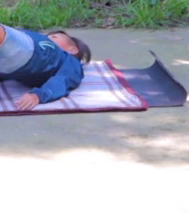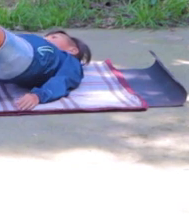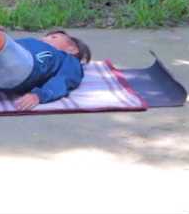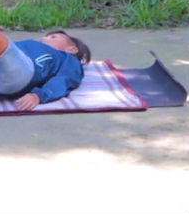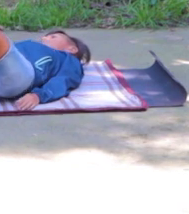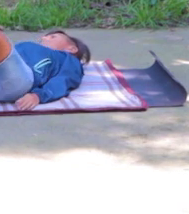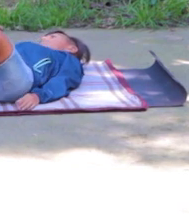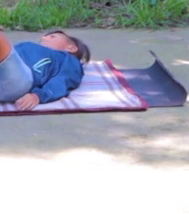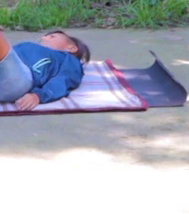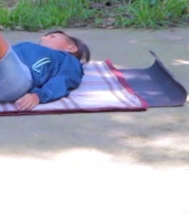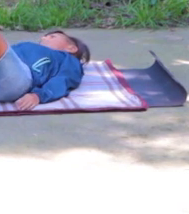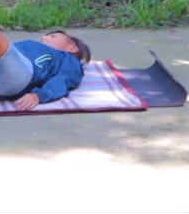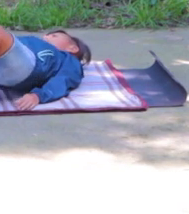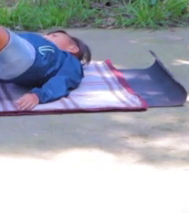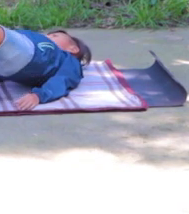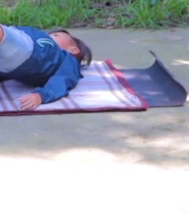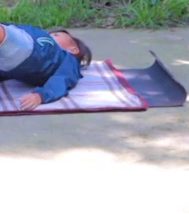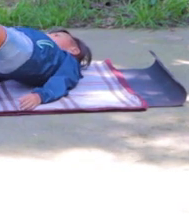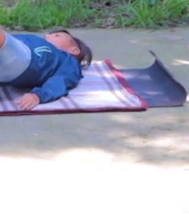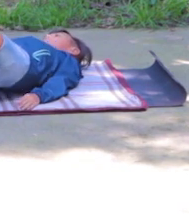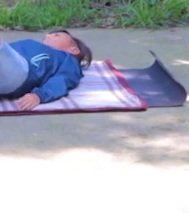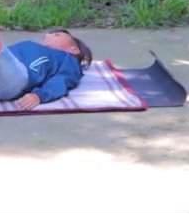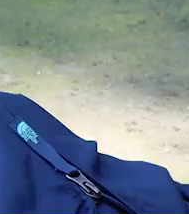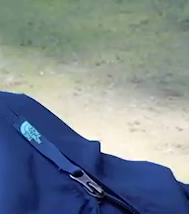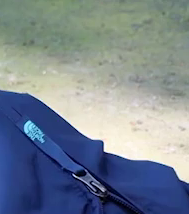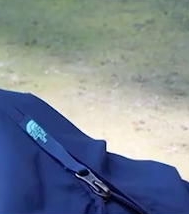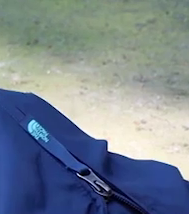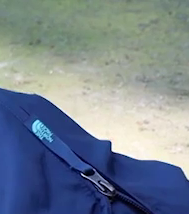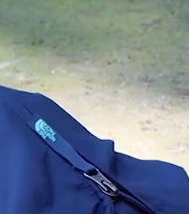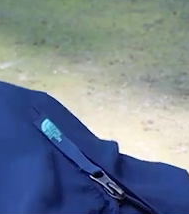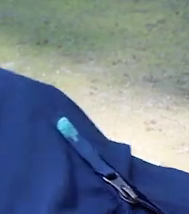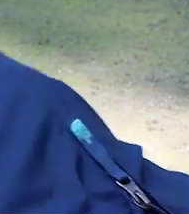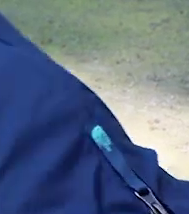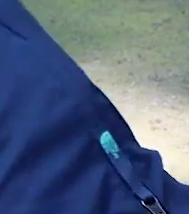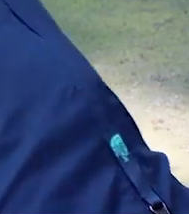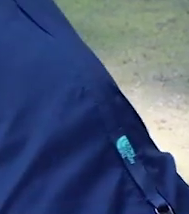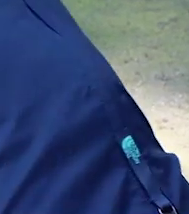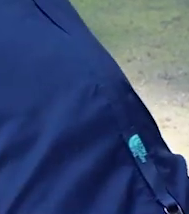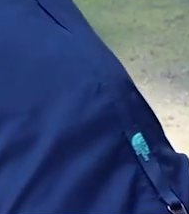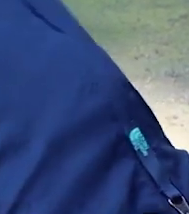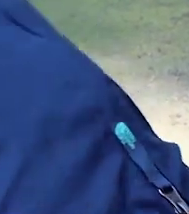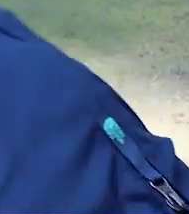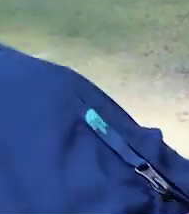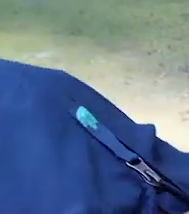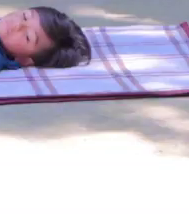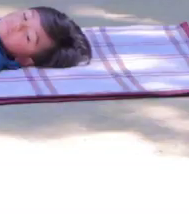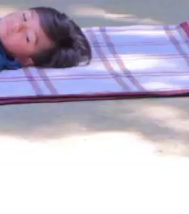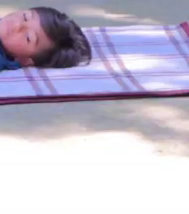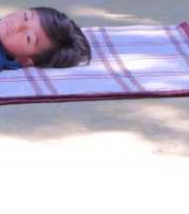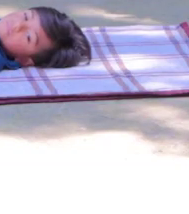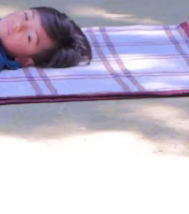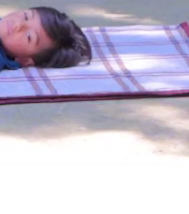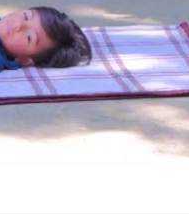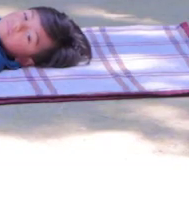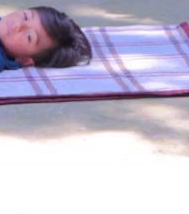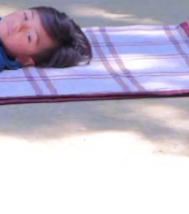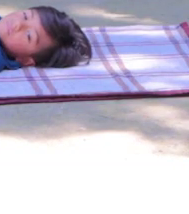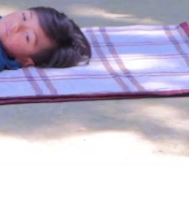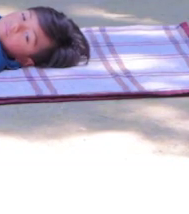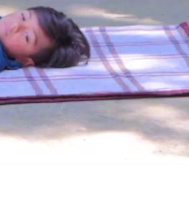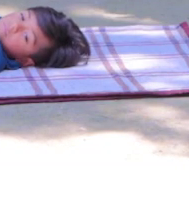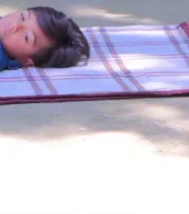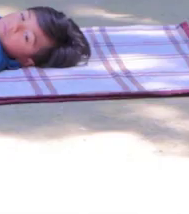Pies juntos. Elevando la cadera. Elevamos cadera. Y bajamos. Respiramos.